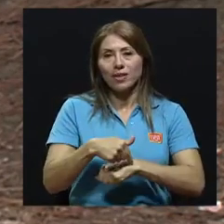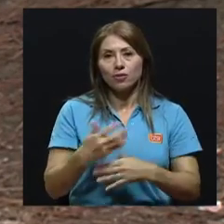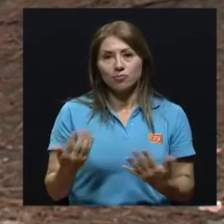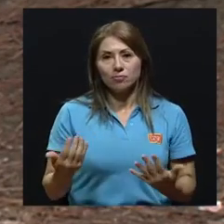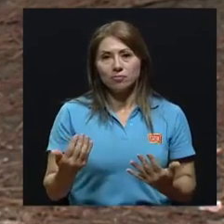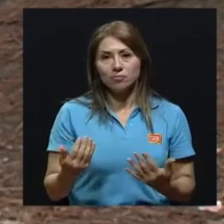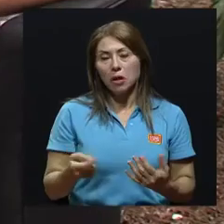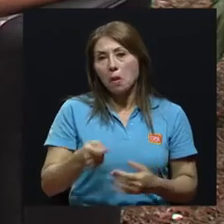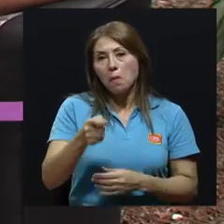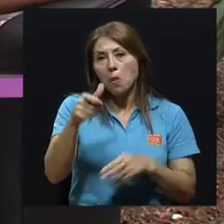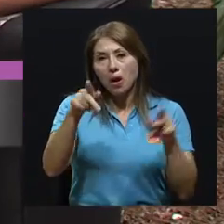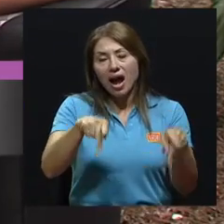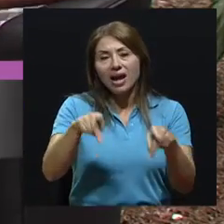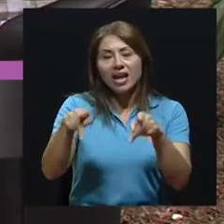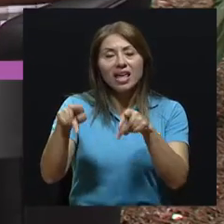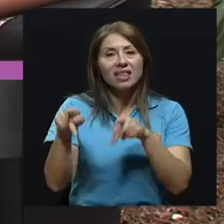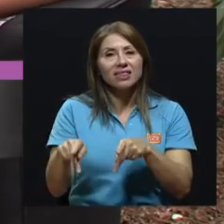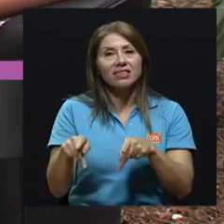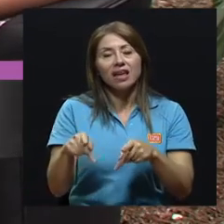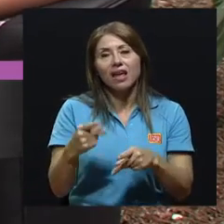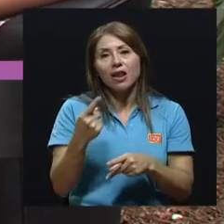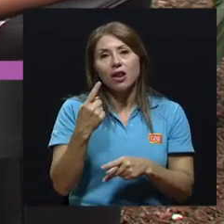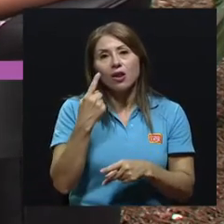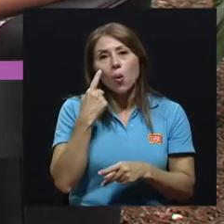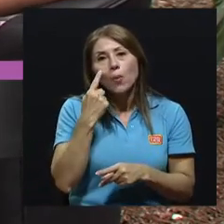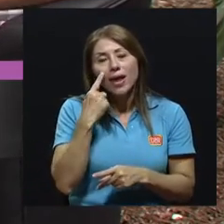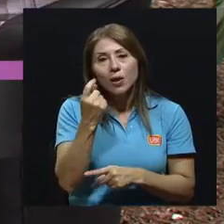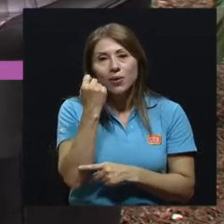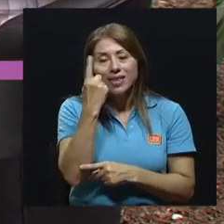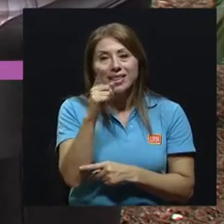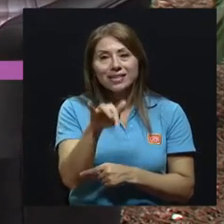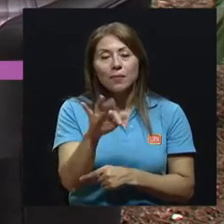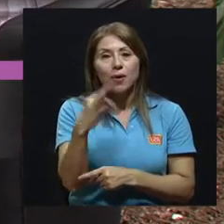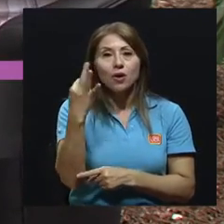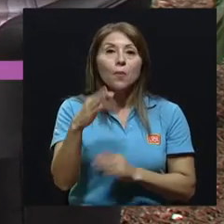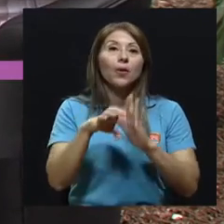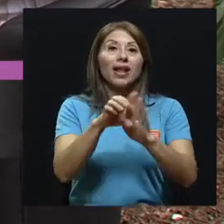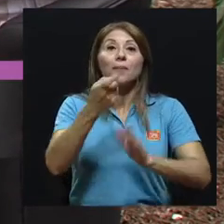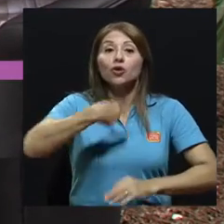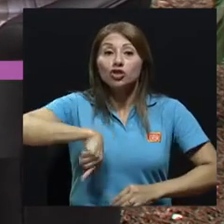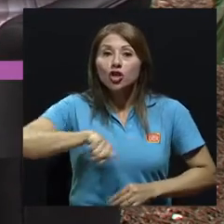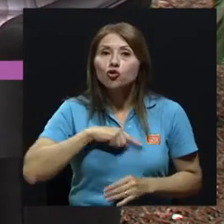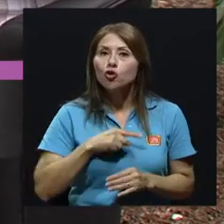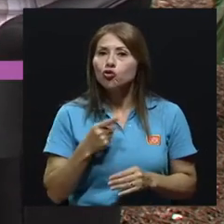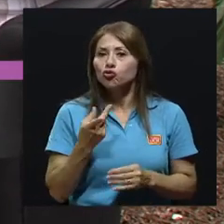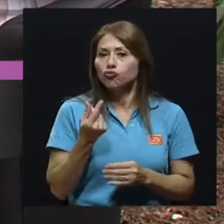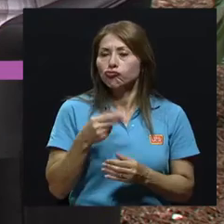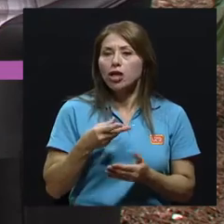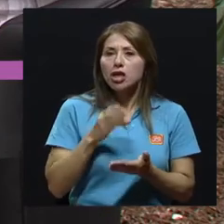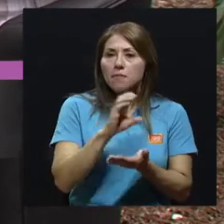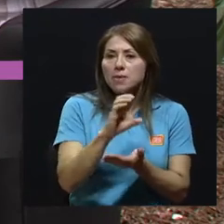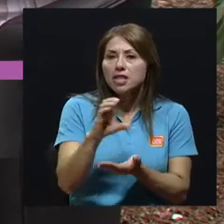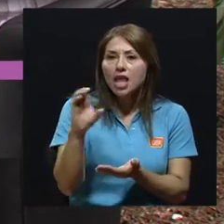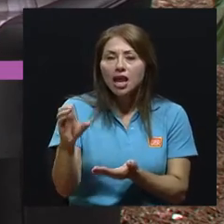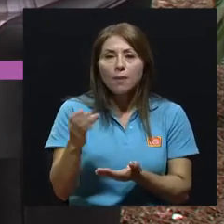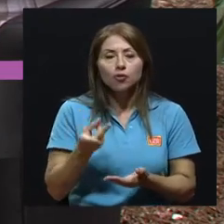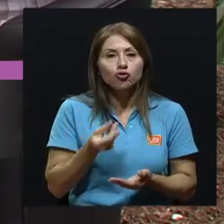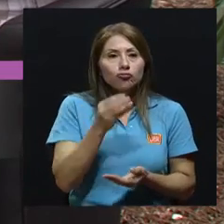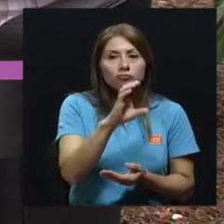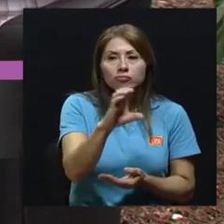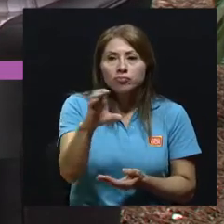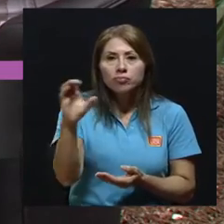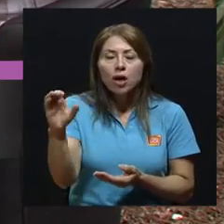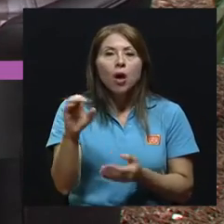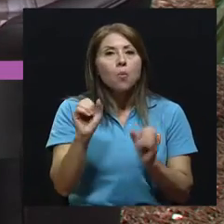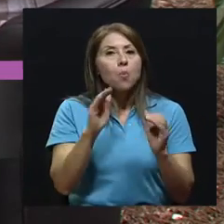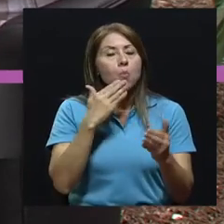es algo que muy poca gente lo trata de ver de esa manera. O si invirtiéramos en buen árbitro de monitoreo, en medidas efectivas